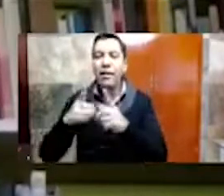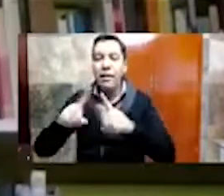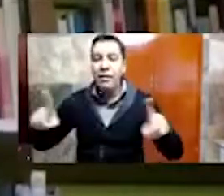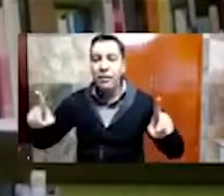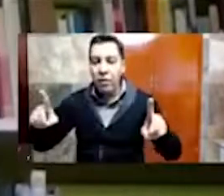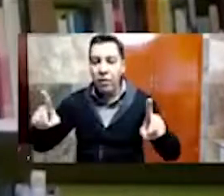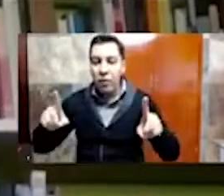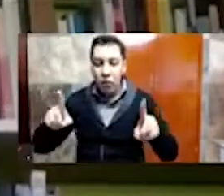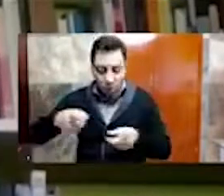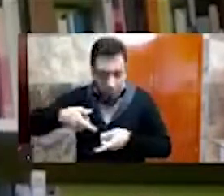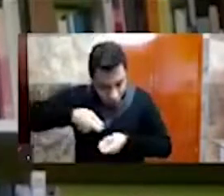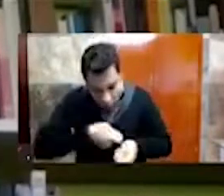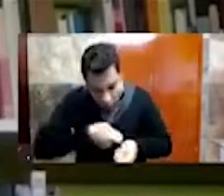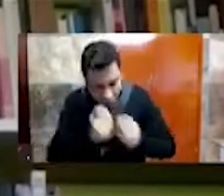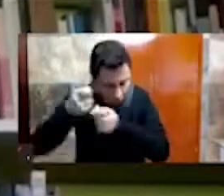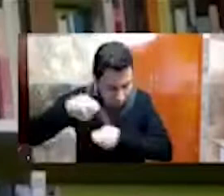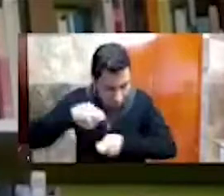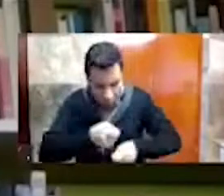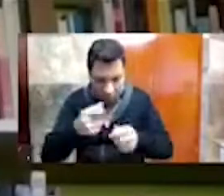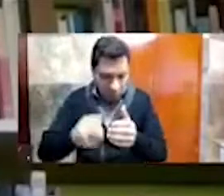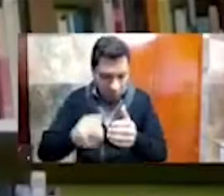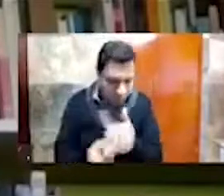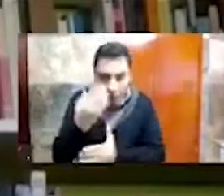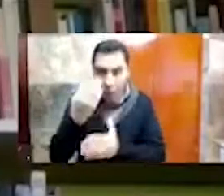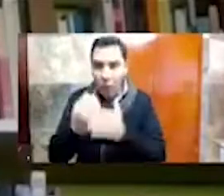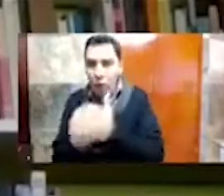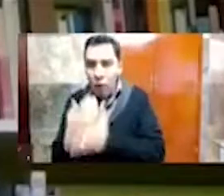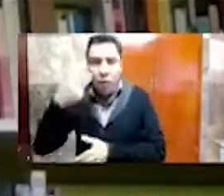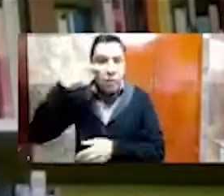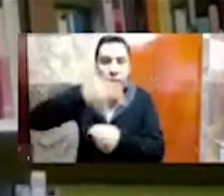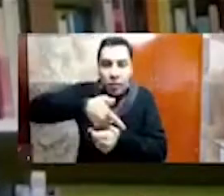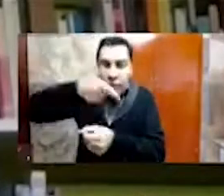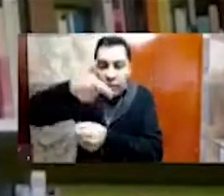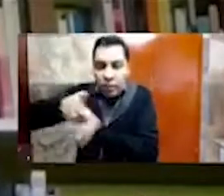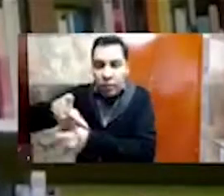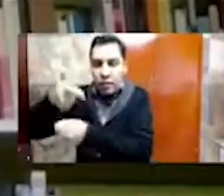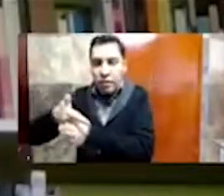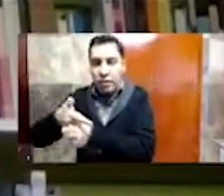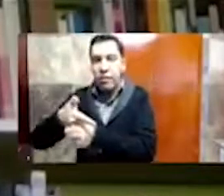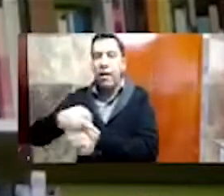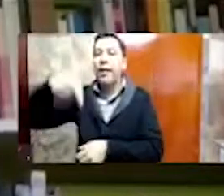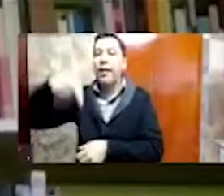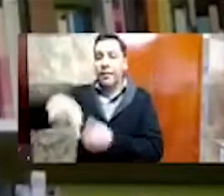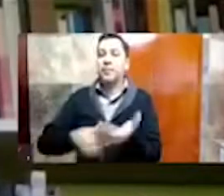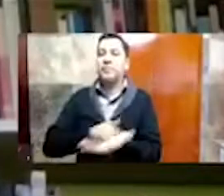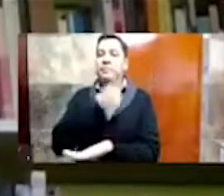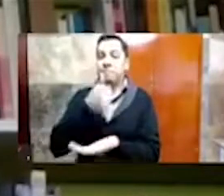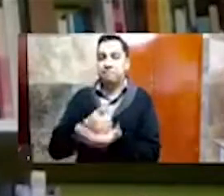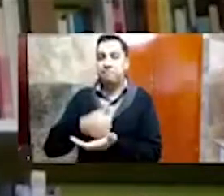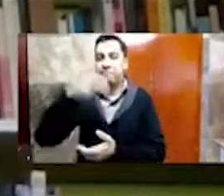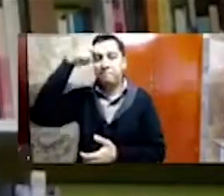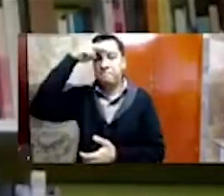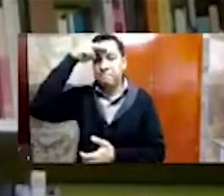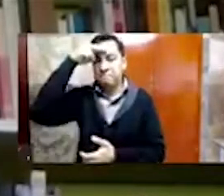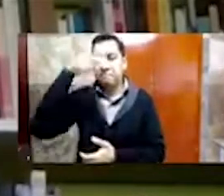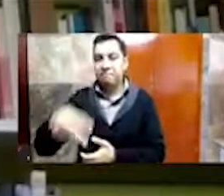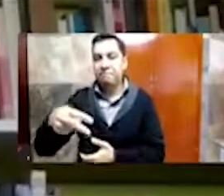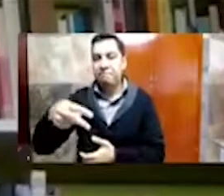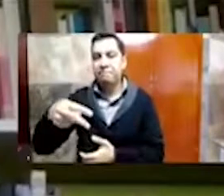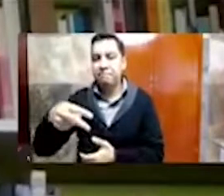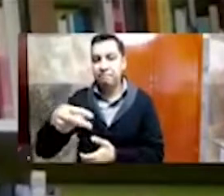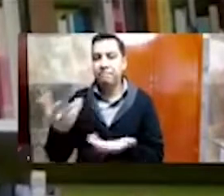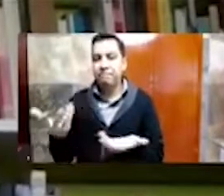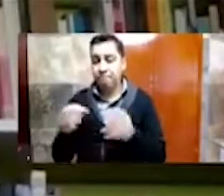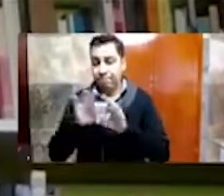en el centro de la Ciudad de México y en específico de la arqueología que tiene que ver con la Ciudad de